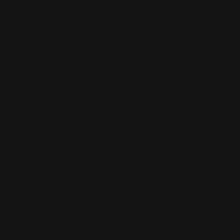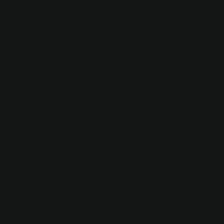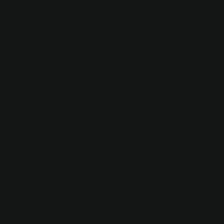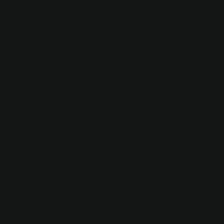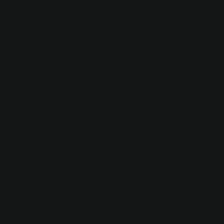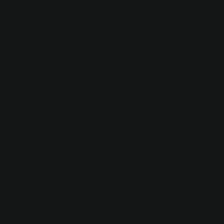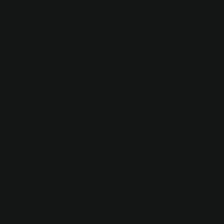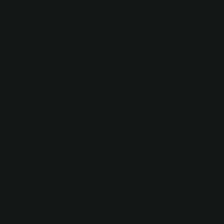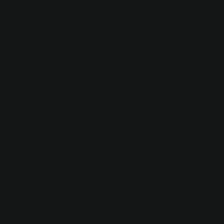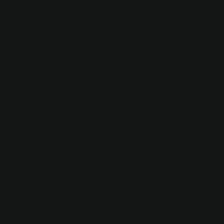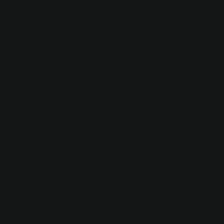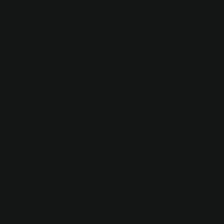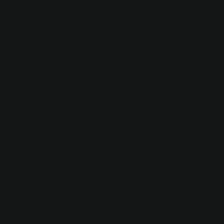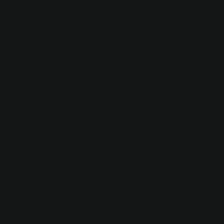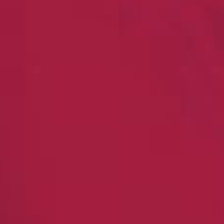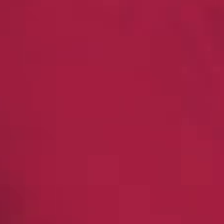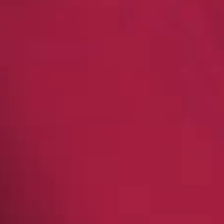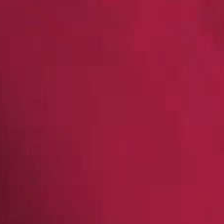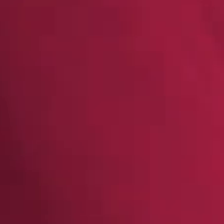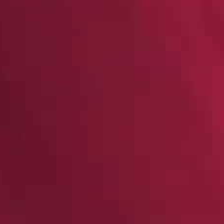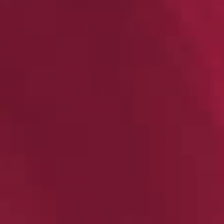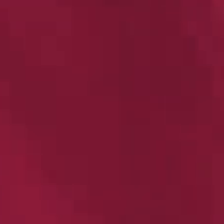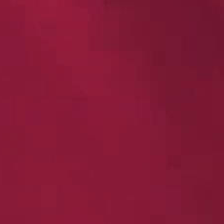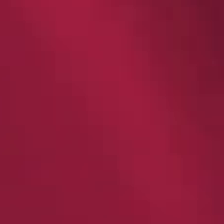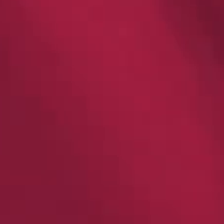de redes sociales y medios públicos